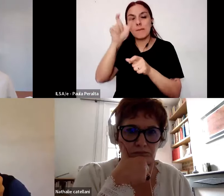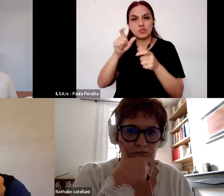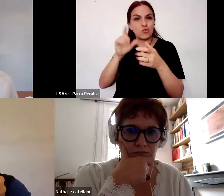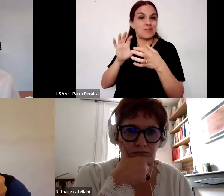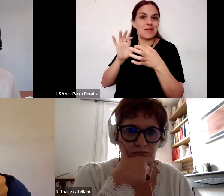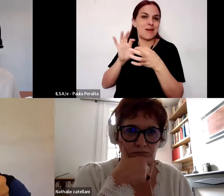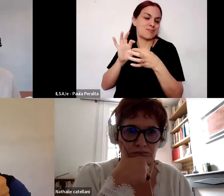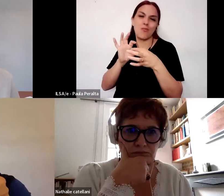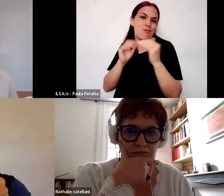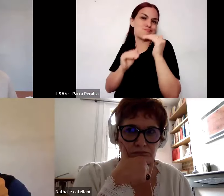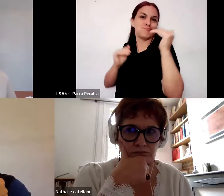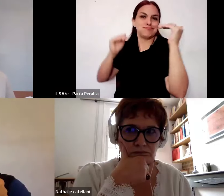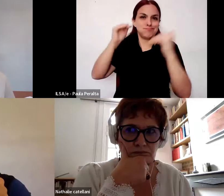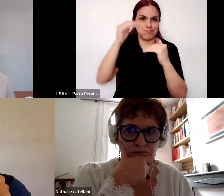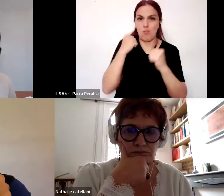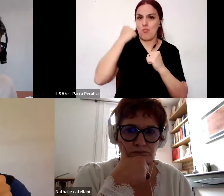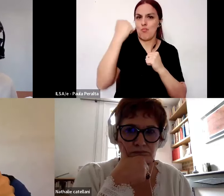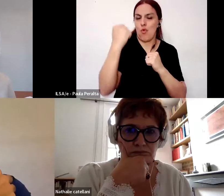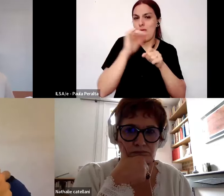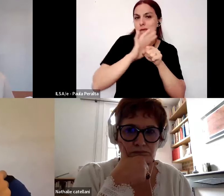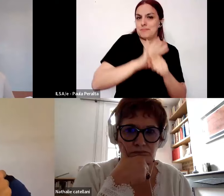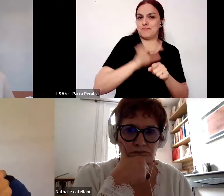subordinada una relación de poder saber